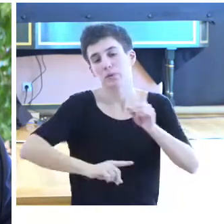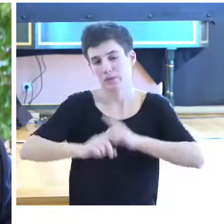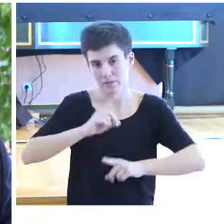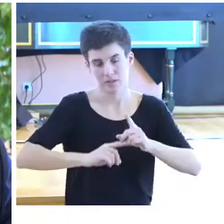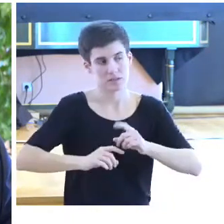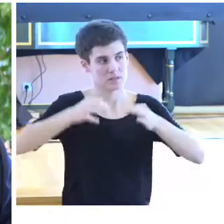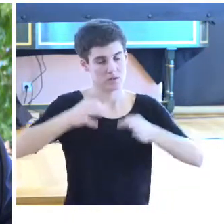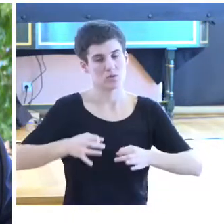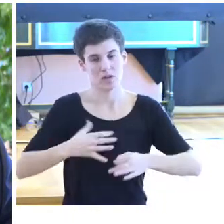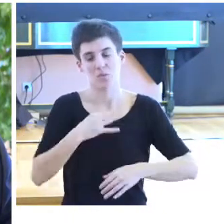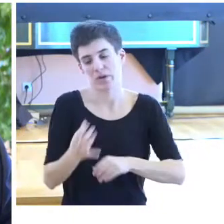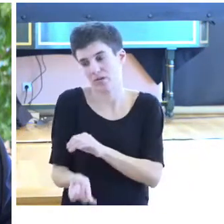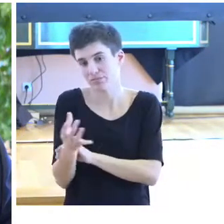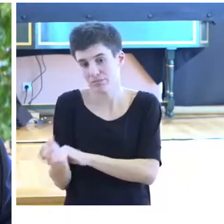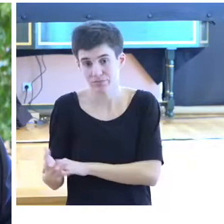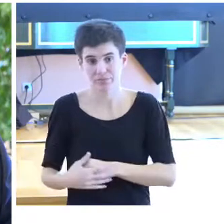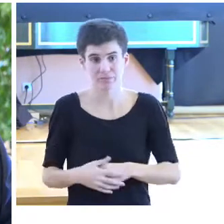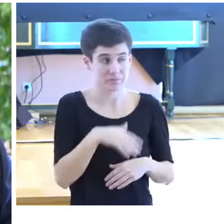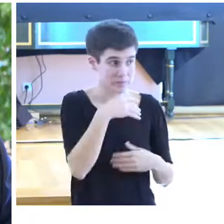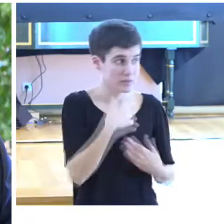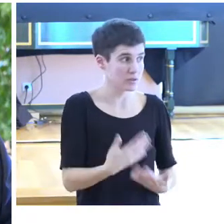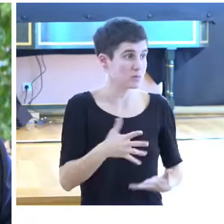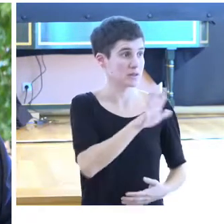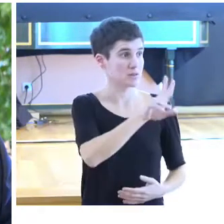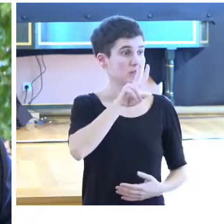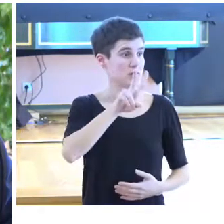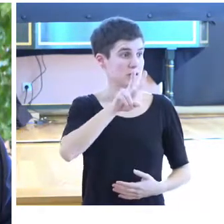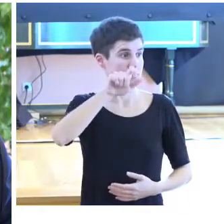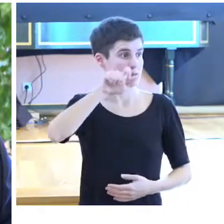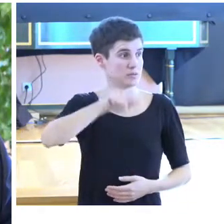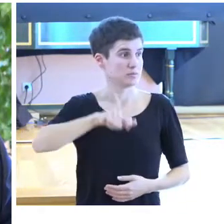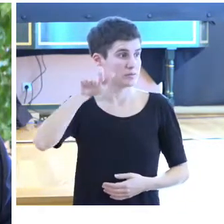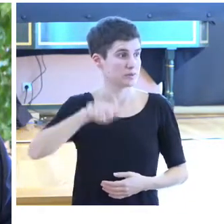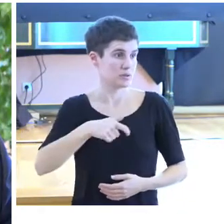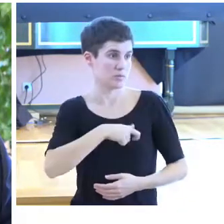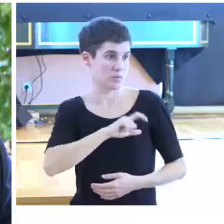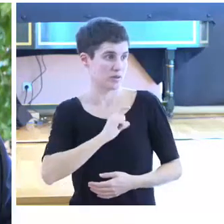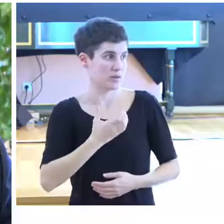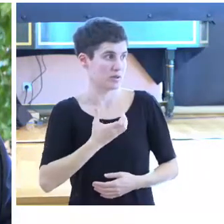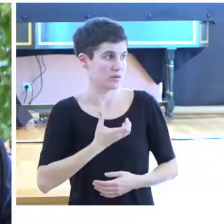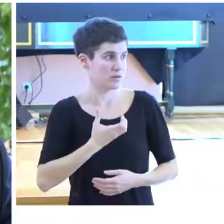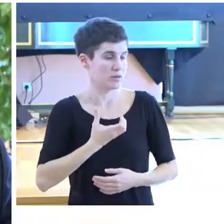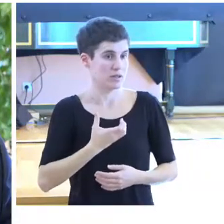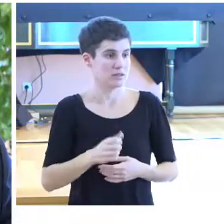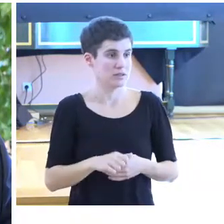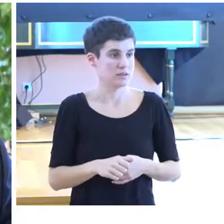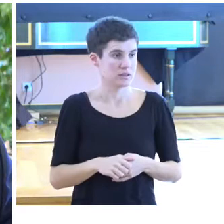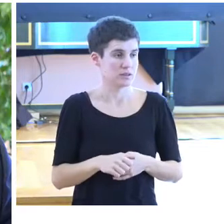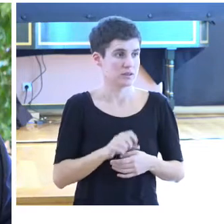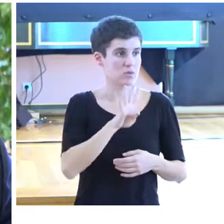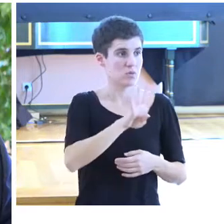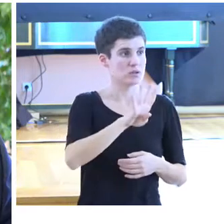haber. Actualmente, en Palafrugell hay 52 efectivos de policía locales, 40 agentes, 7 caporales, 4